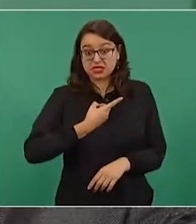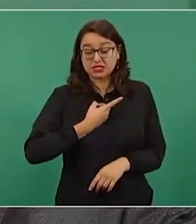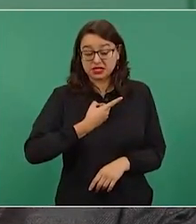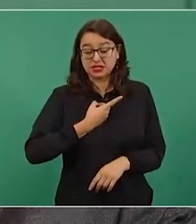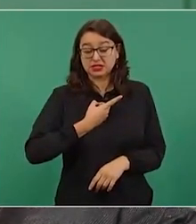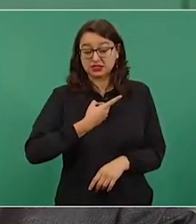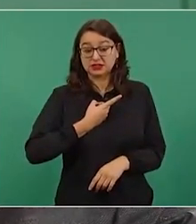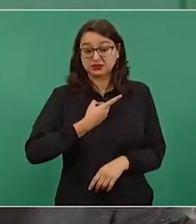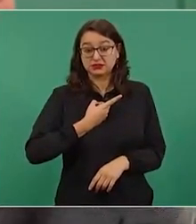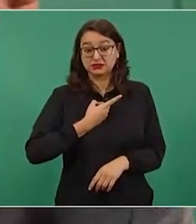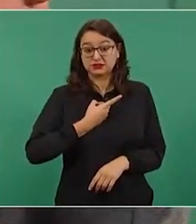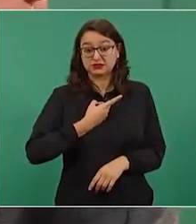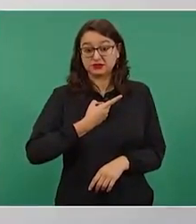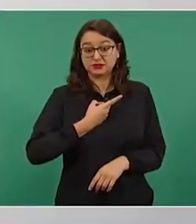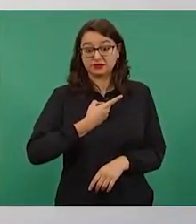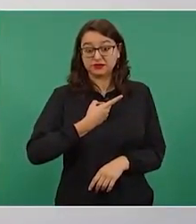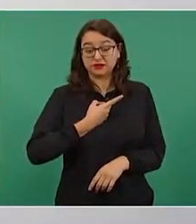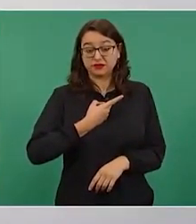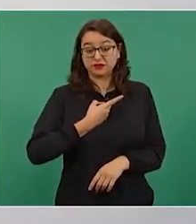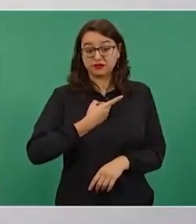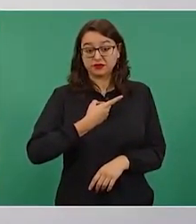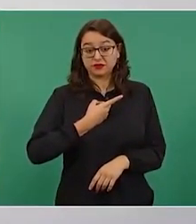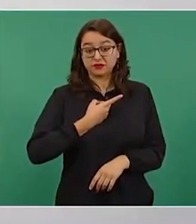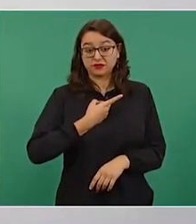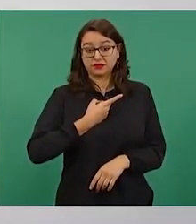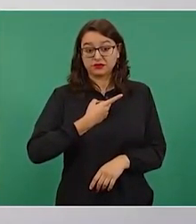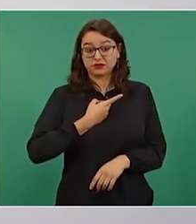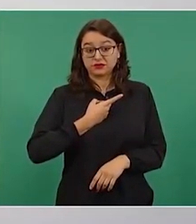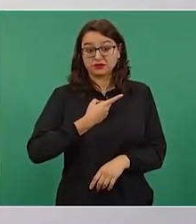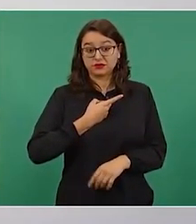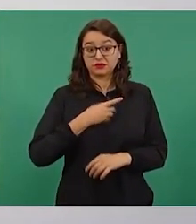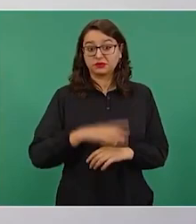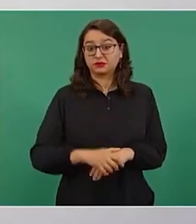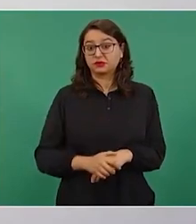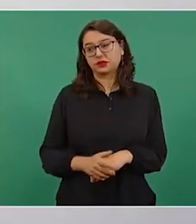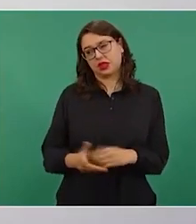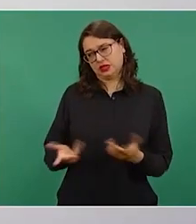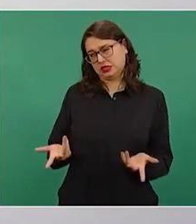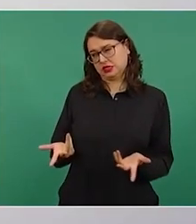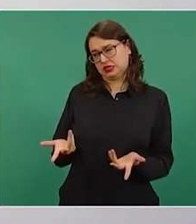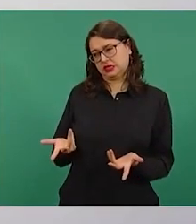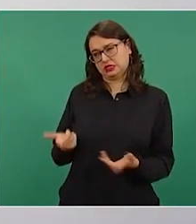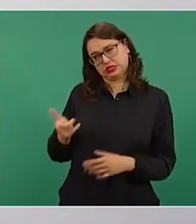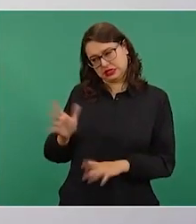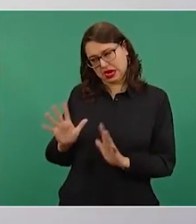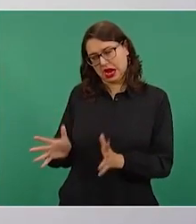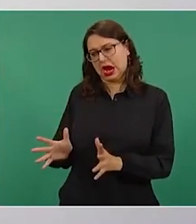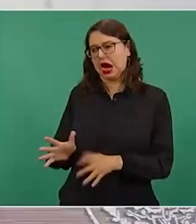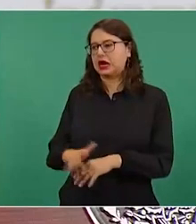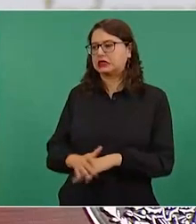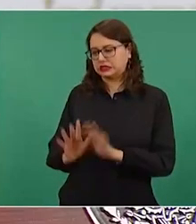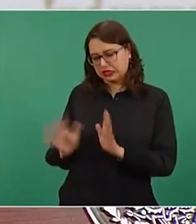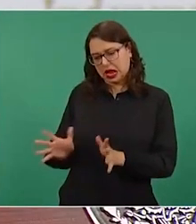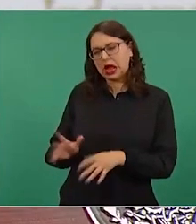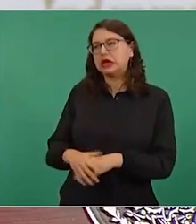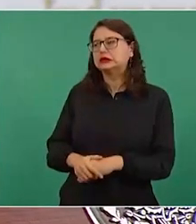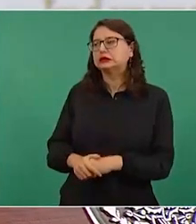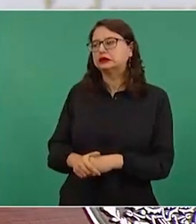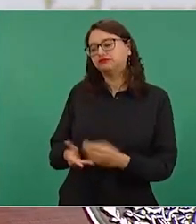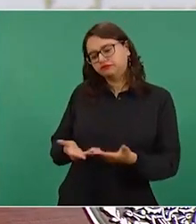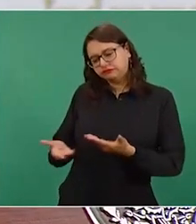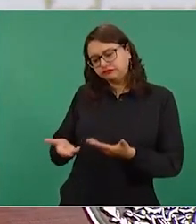se está pasando, buscando que yo les diga,